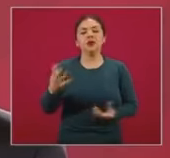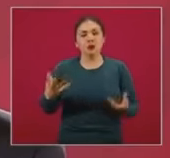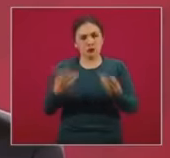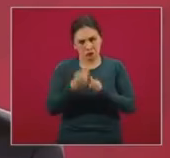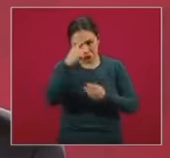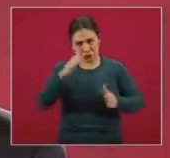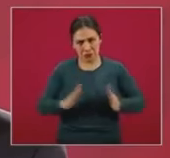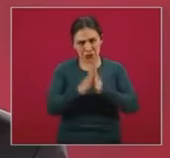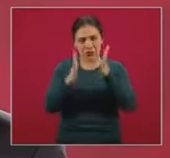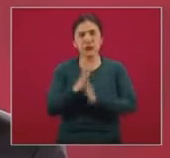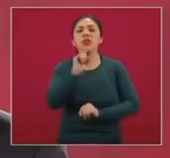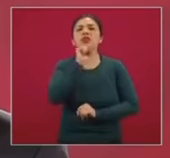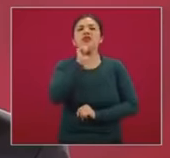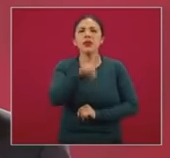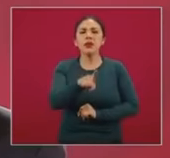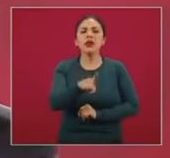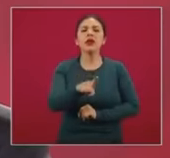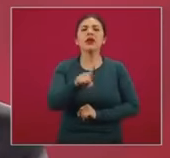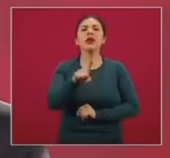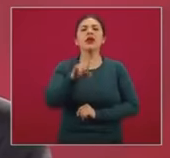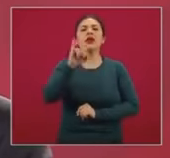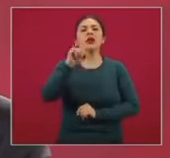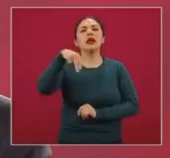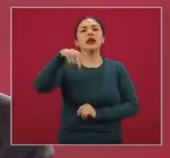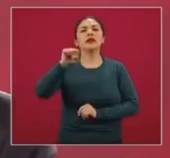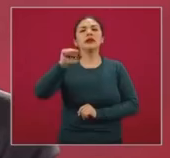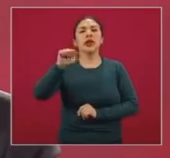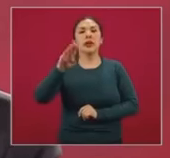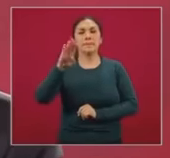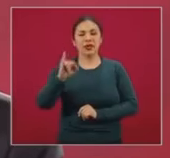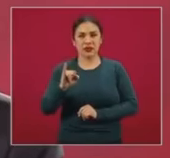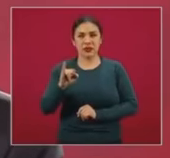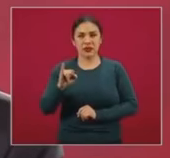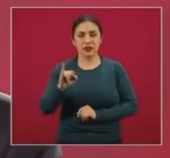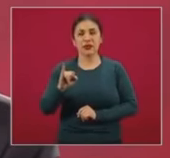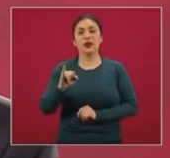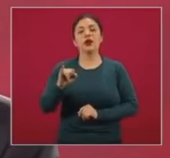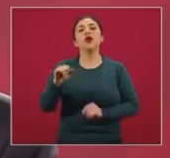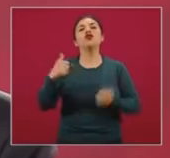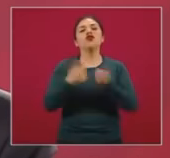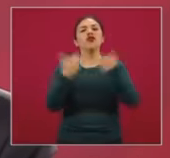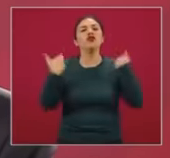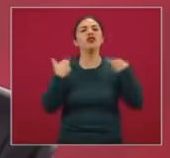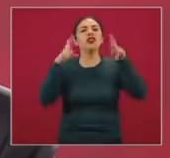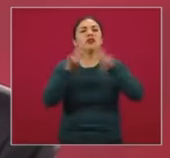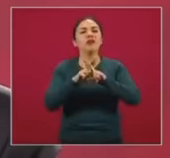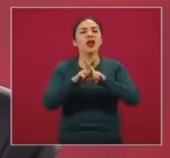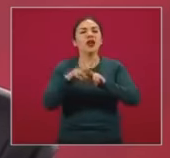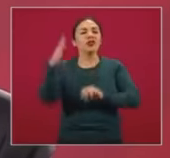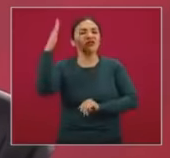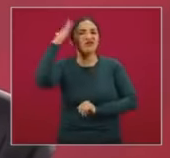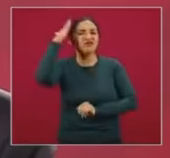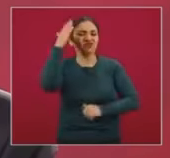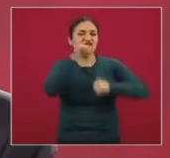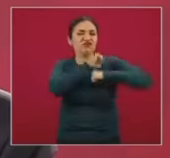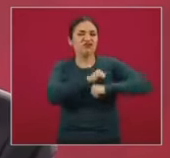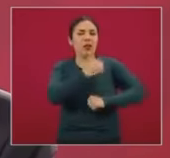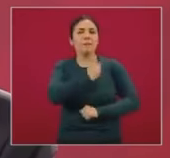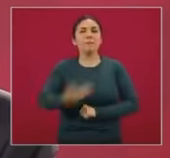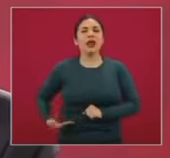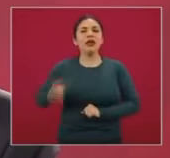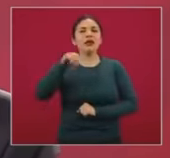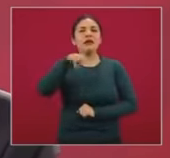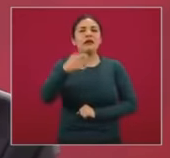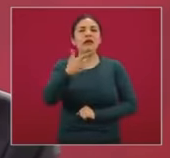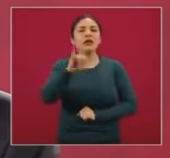y el Instituto Nacional de Salud Pública, representados por sus titulares, el presidente de INEGI,